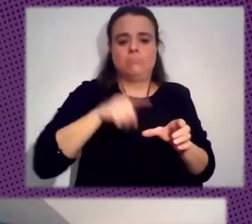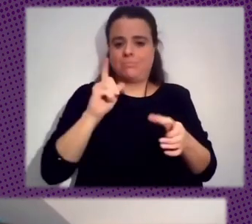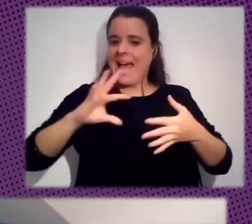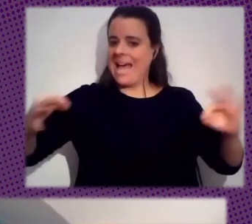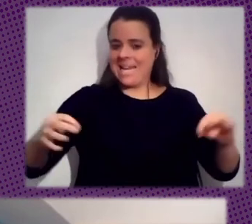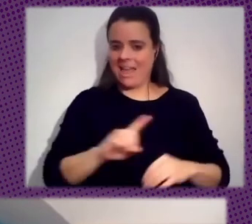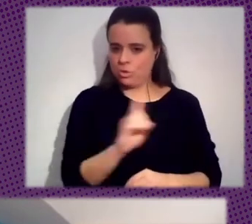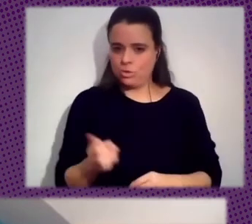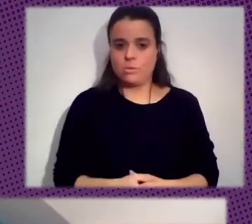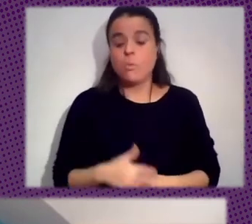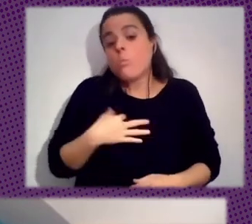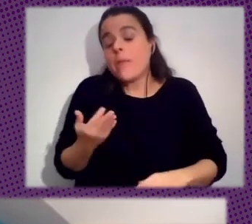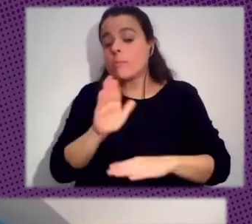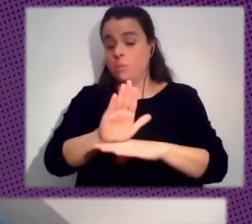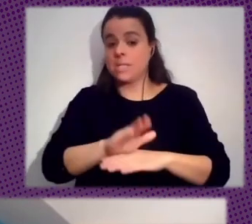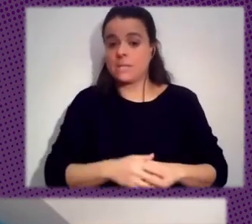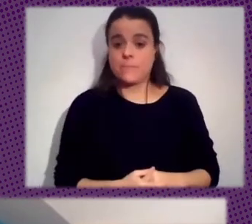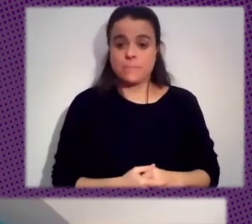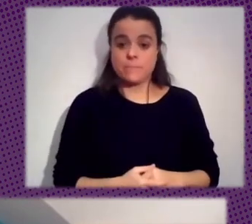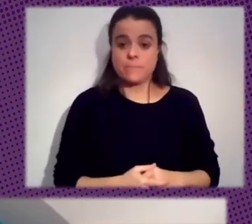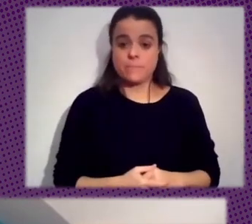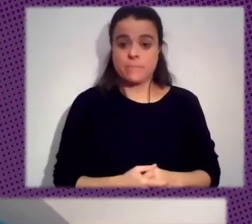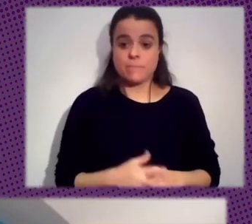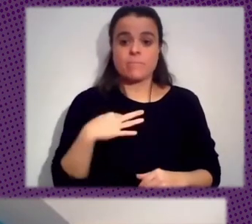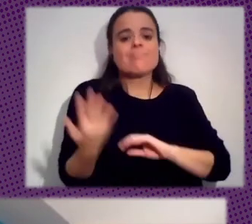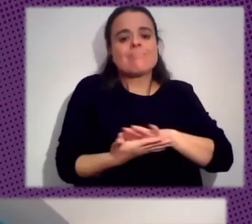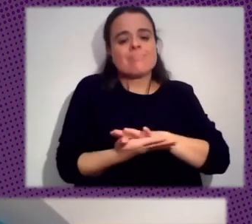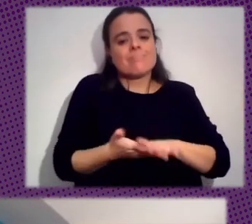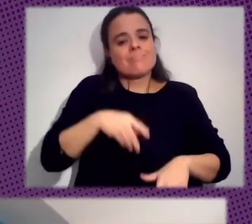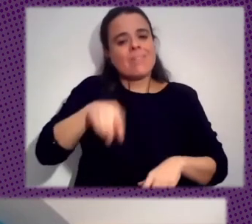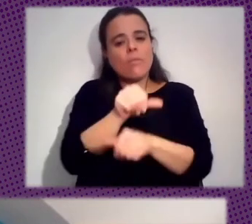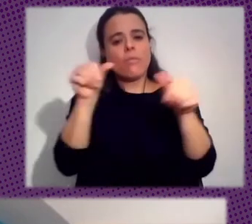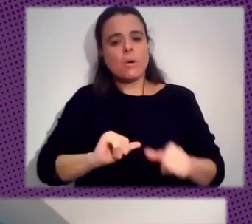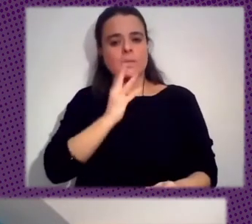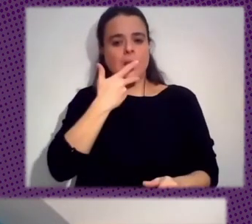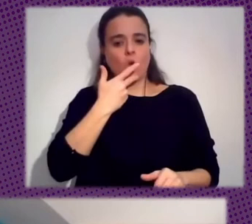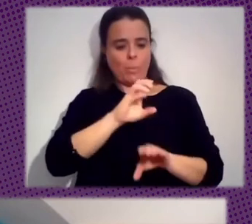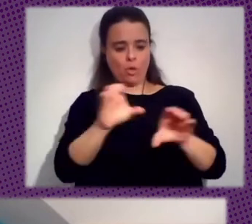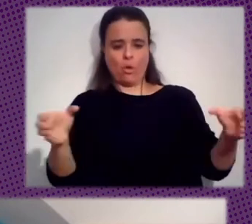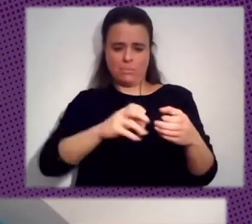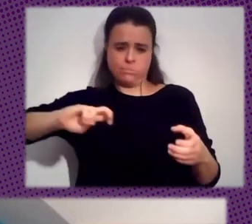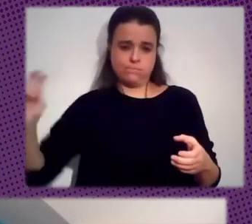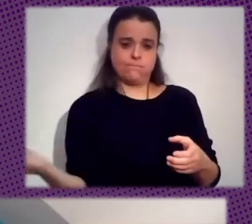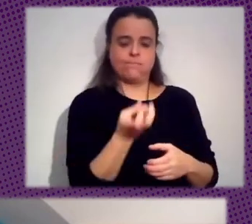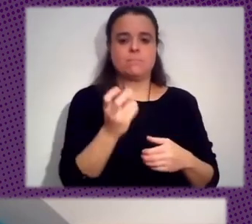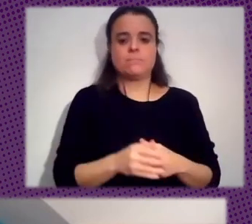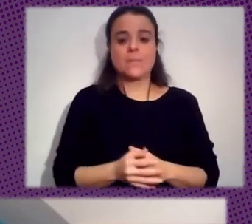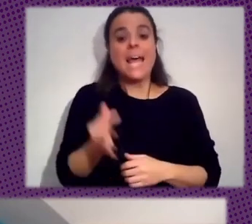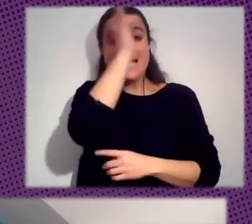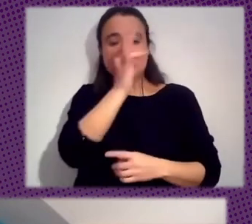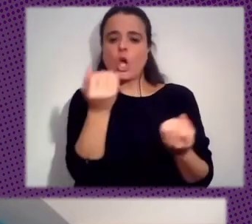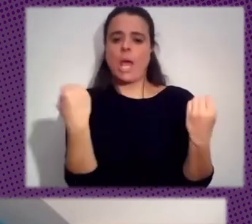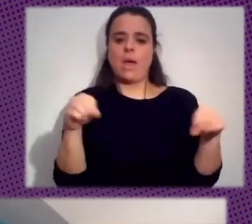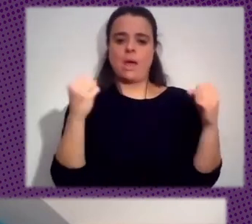Propuesta Y Podemos Hablar También De Las Muchas Formas De Conocimiento Colectivo Las Teorías Y Prácticas De